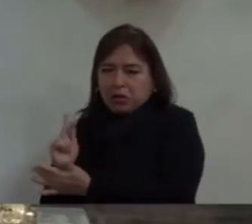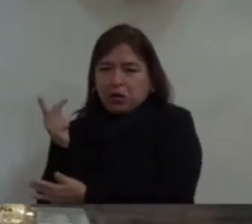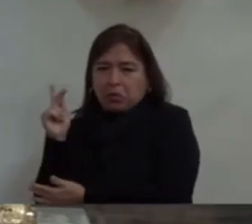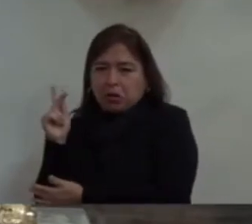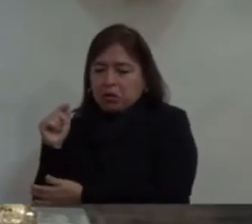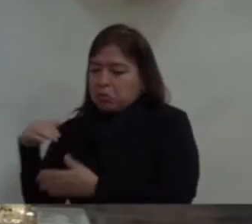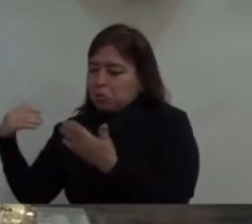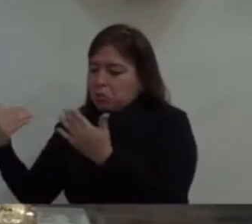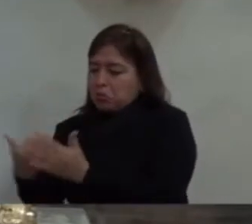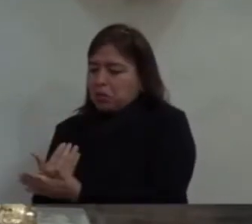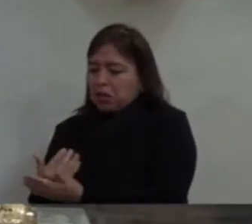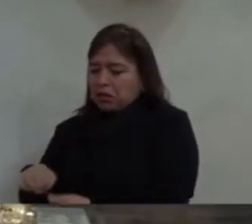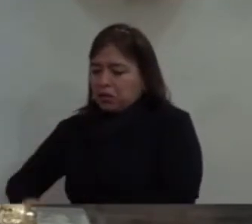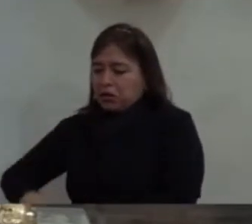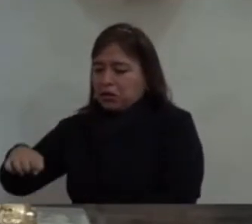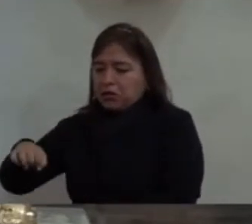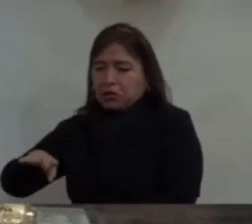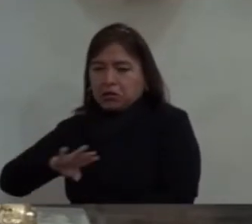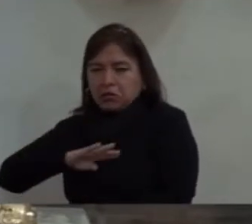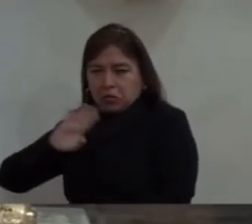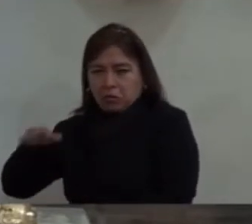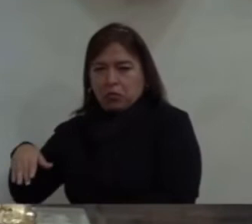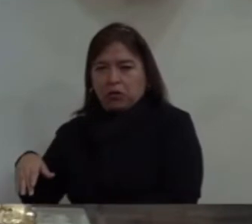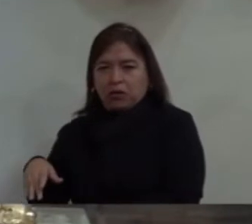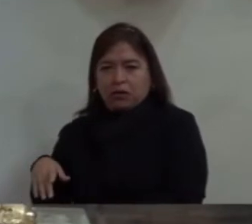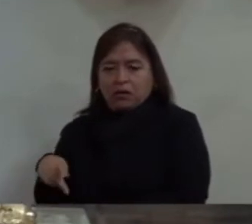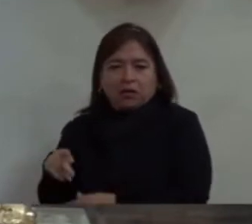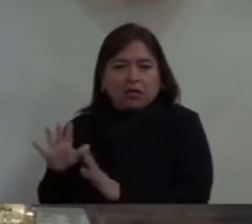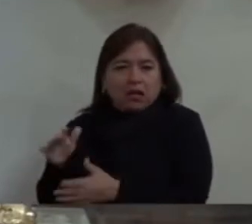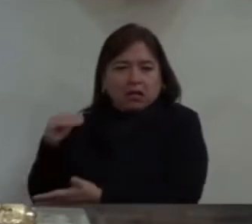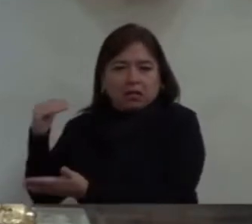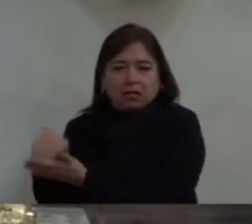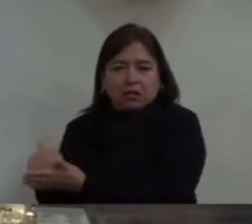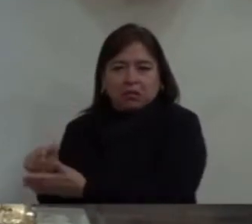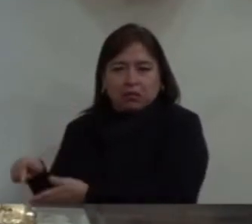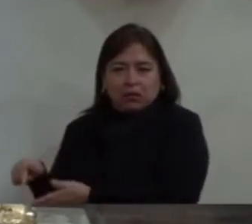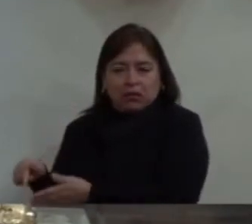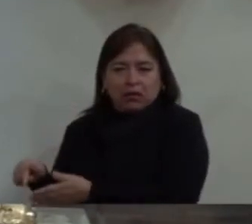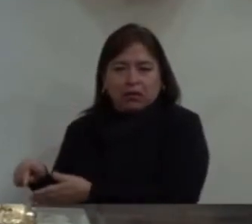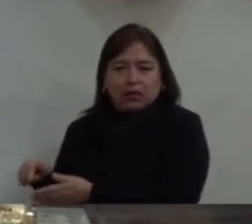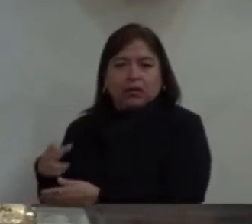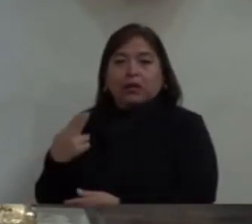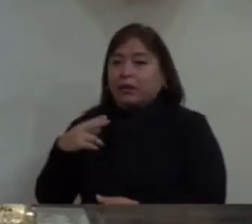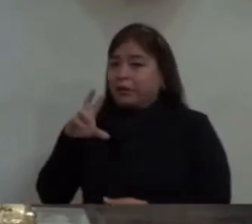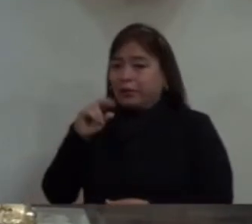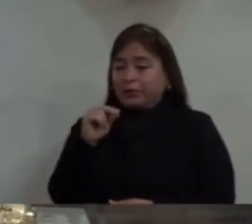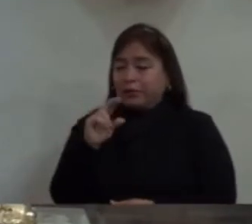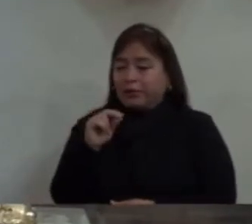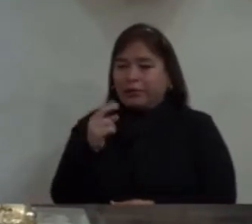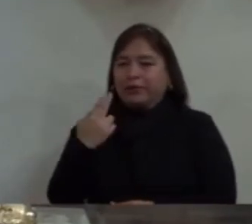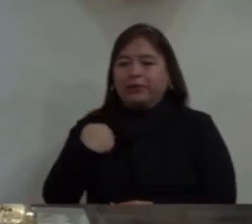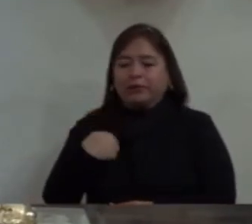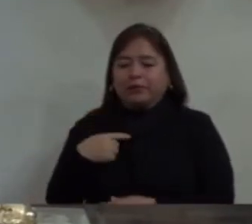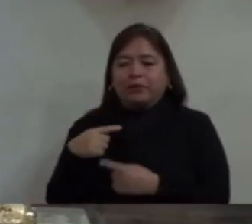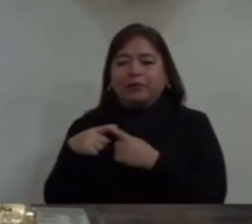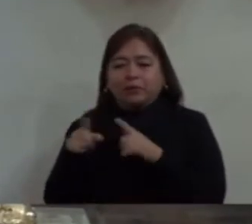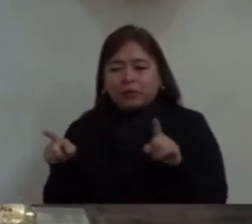y muere. Y ahí terminó todo. Nosotros, en cambio,